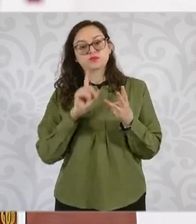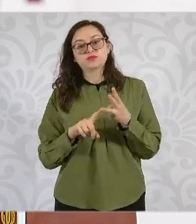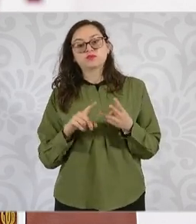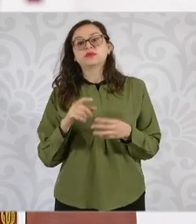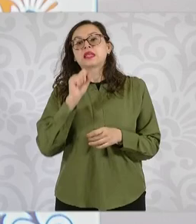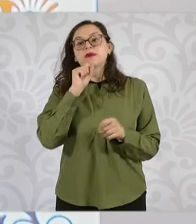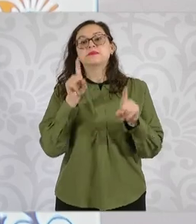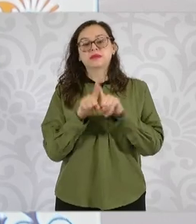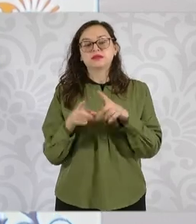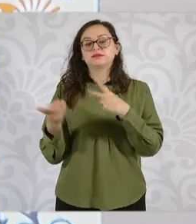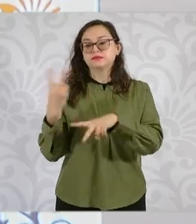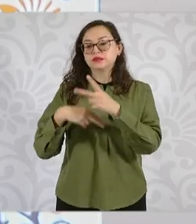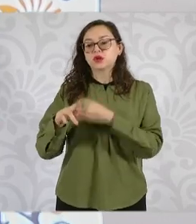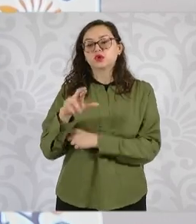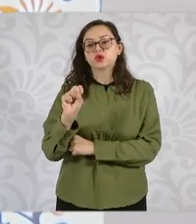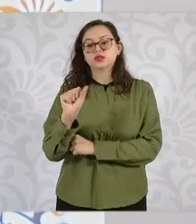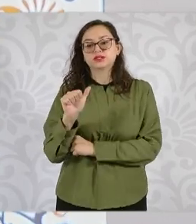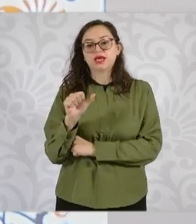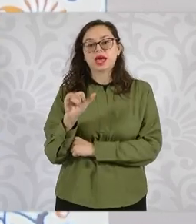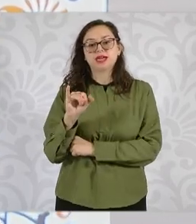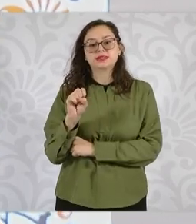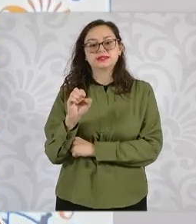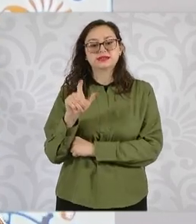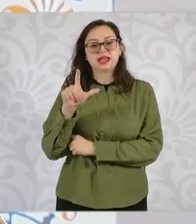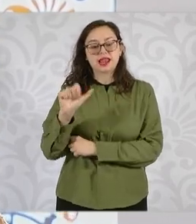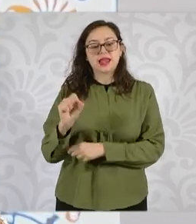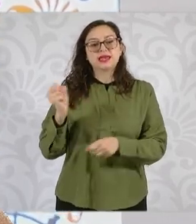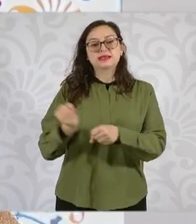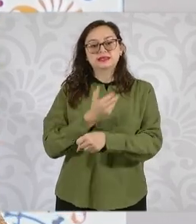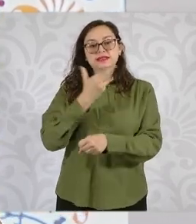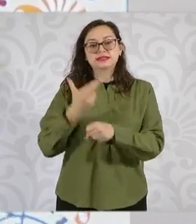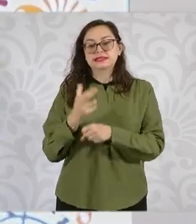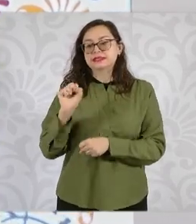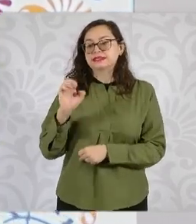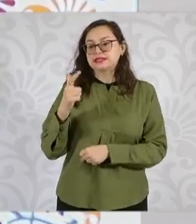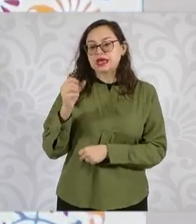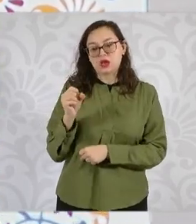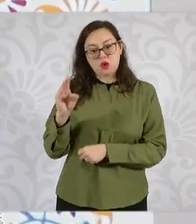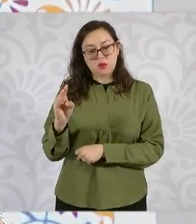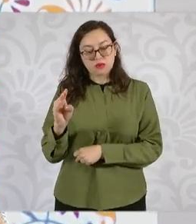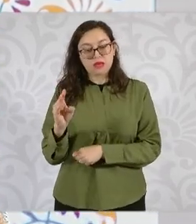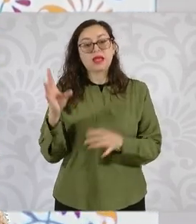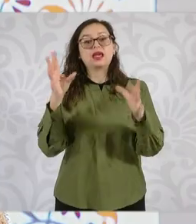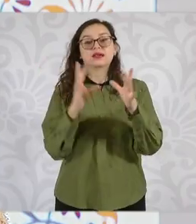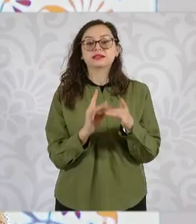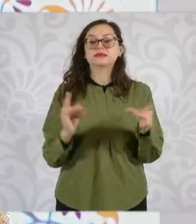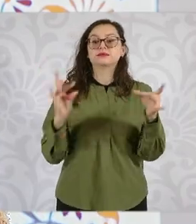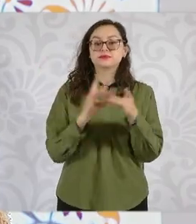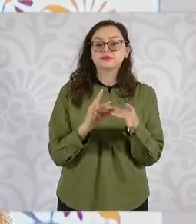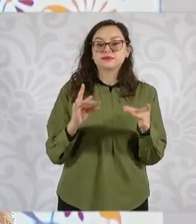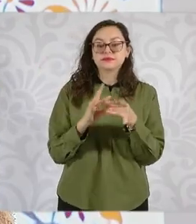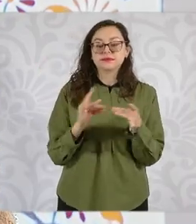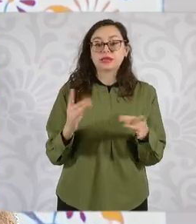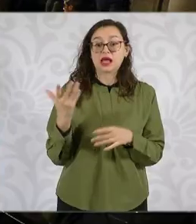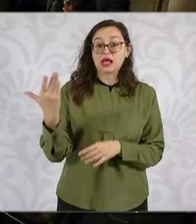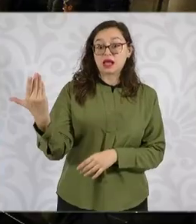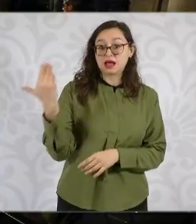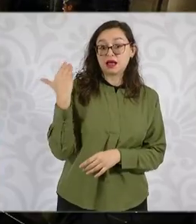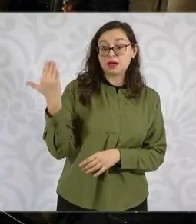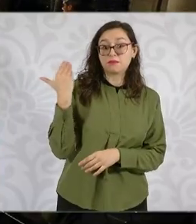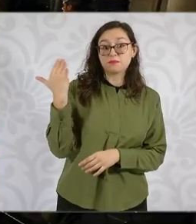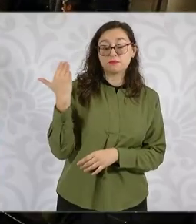secretaria de Gobernación, que nos va a platicar sobre la selección de los